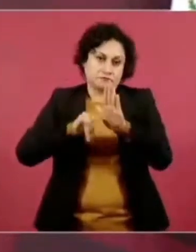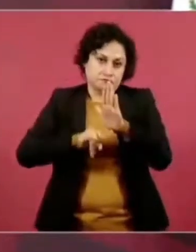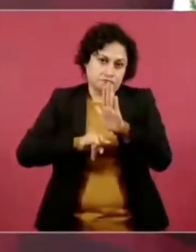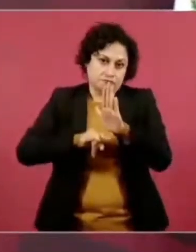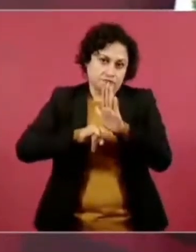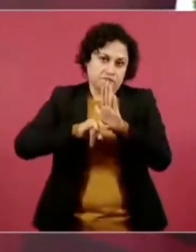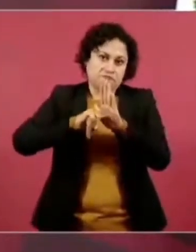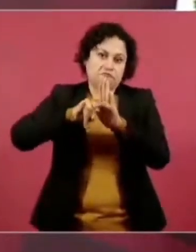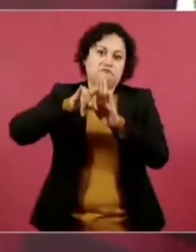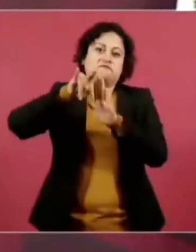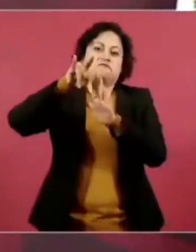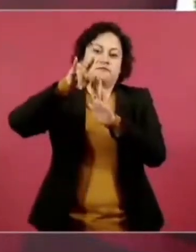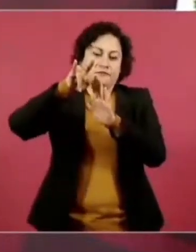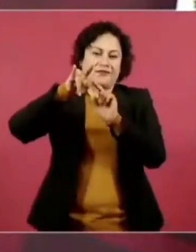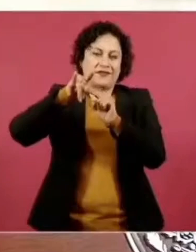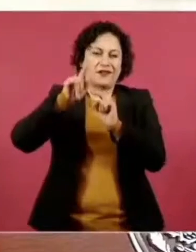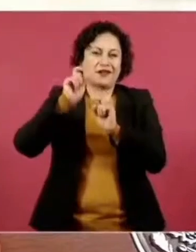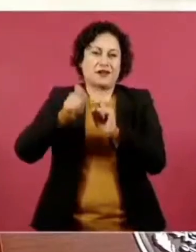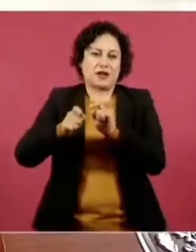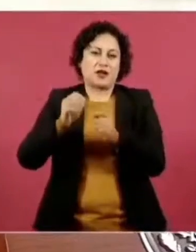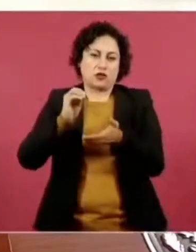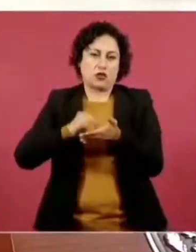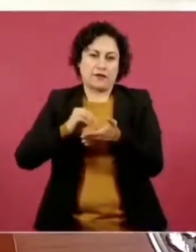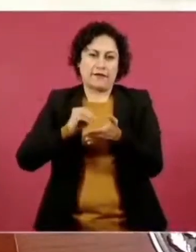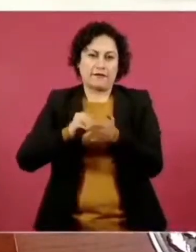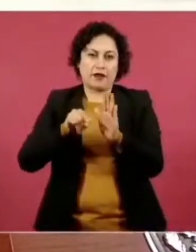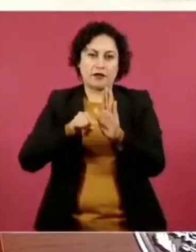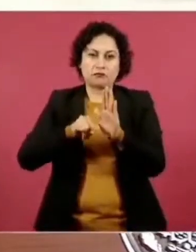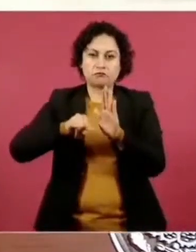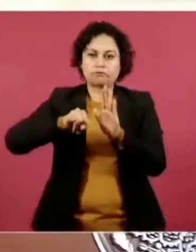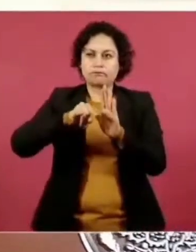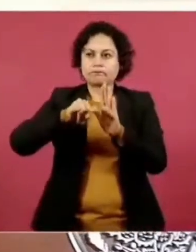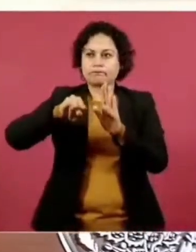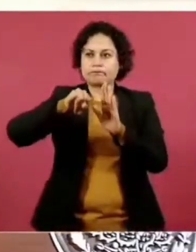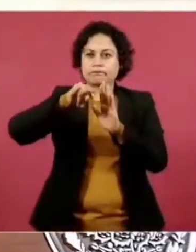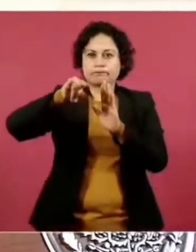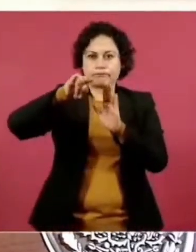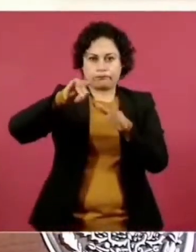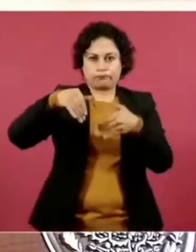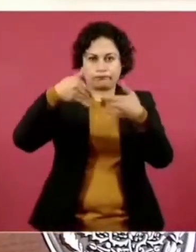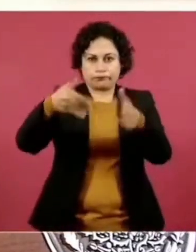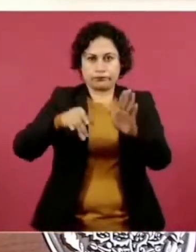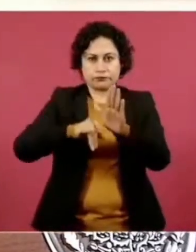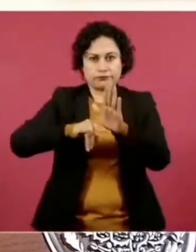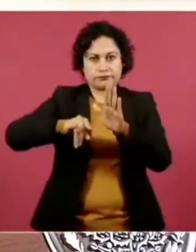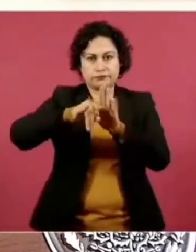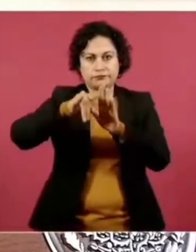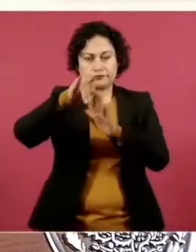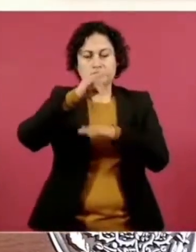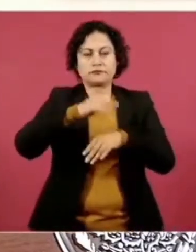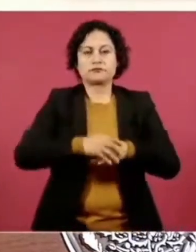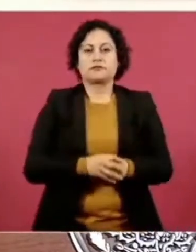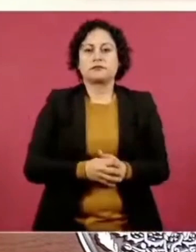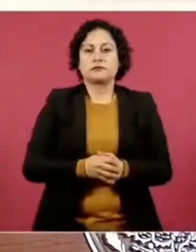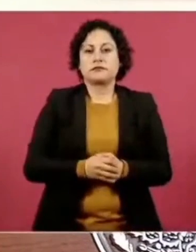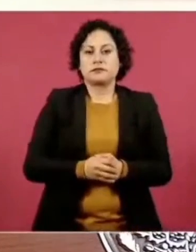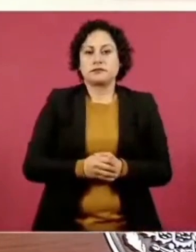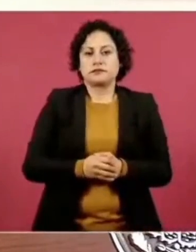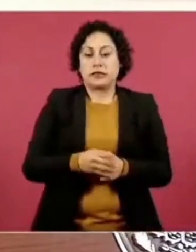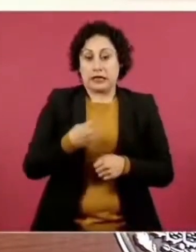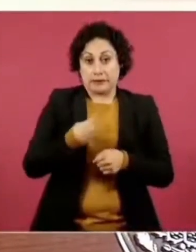y antes de subir